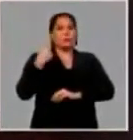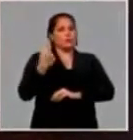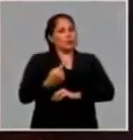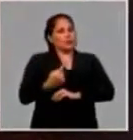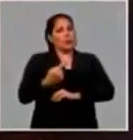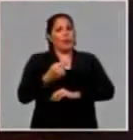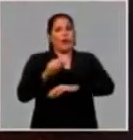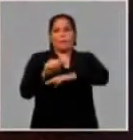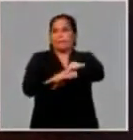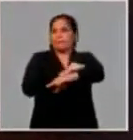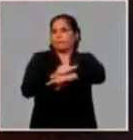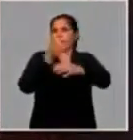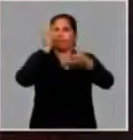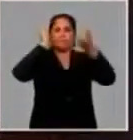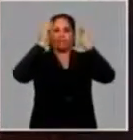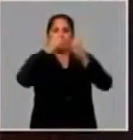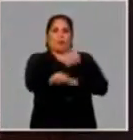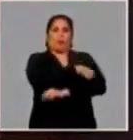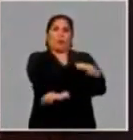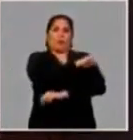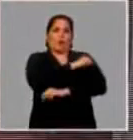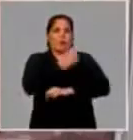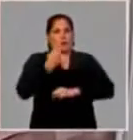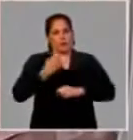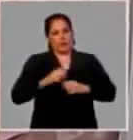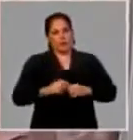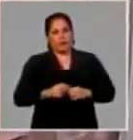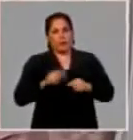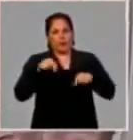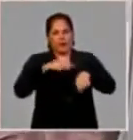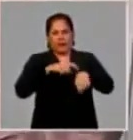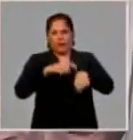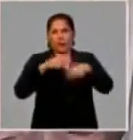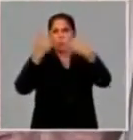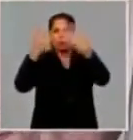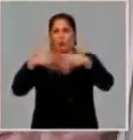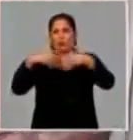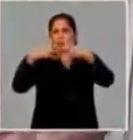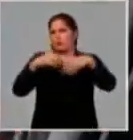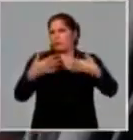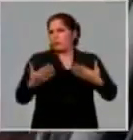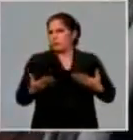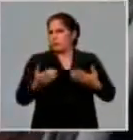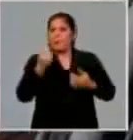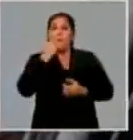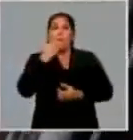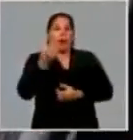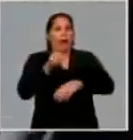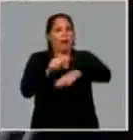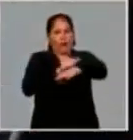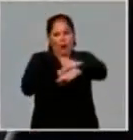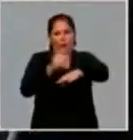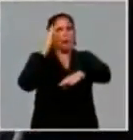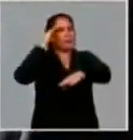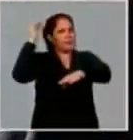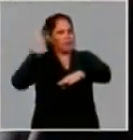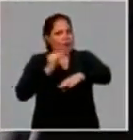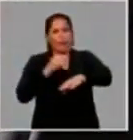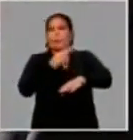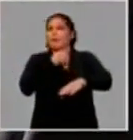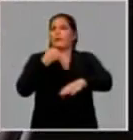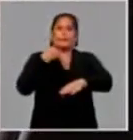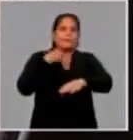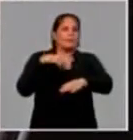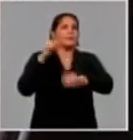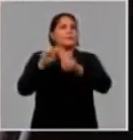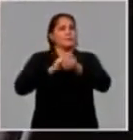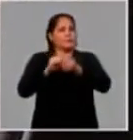la matriz higiénica que necesita nuestra producción. En este momento, Carlos, ¿qué es que están produciendo? además del jabón de tocador, el jabón